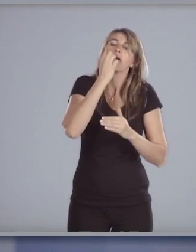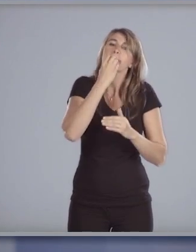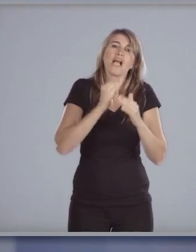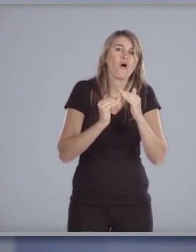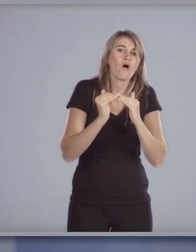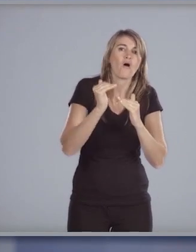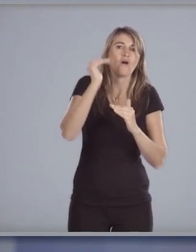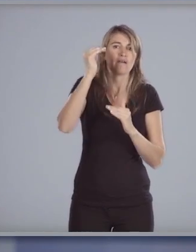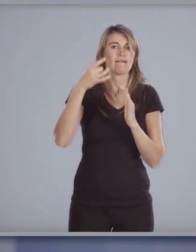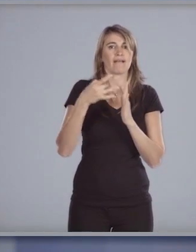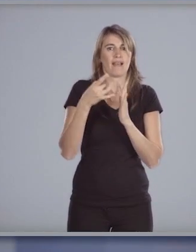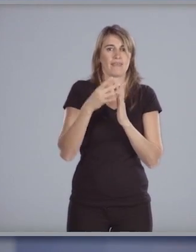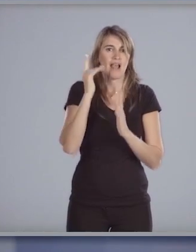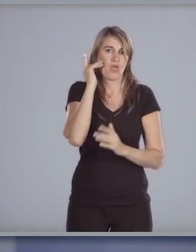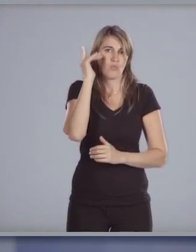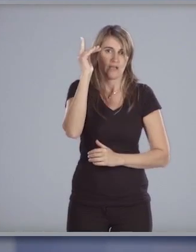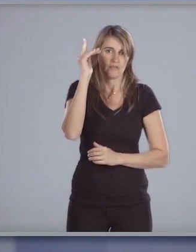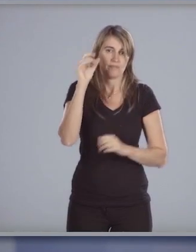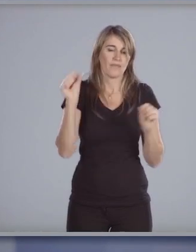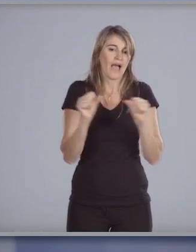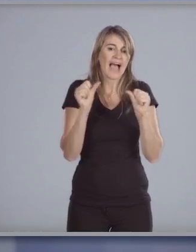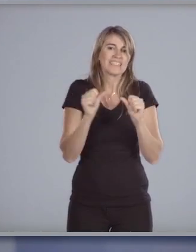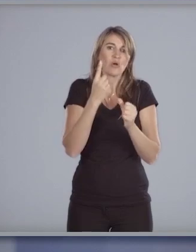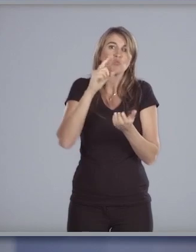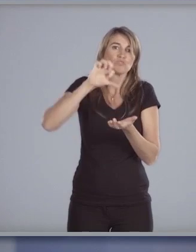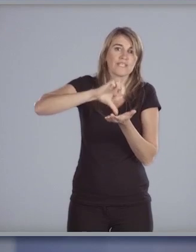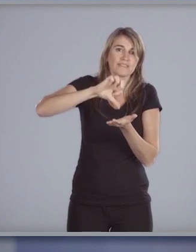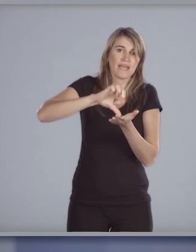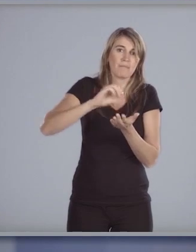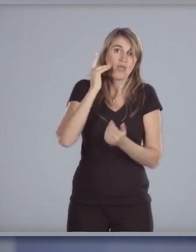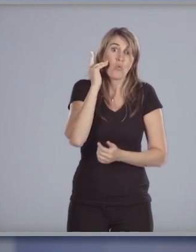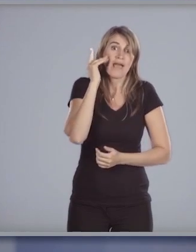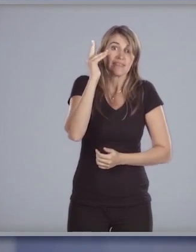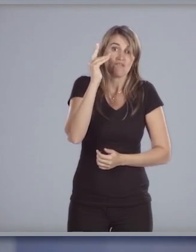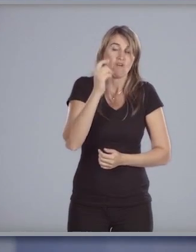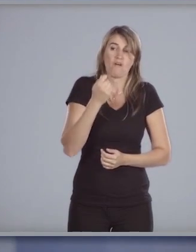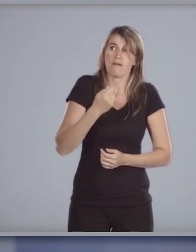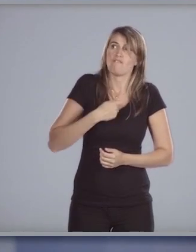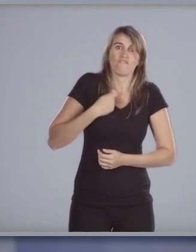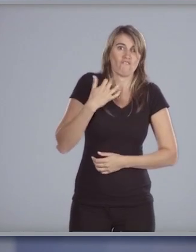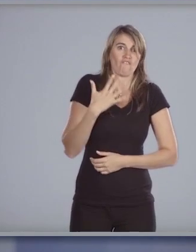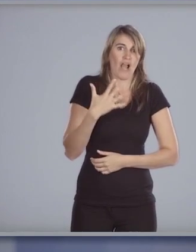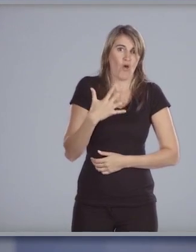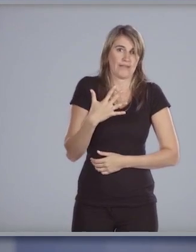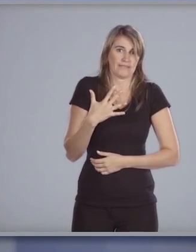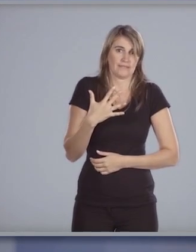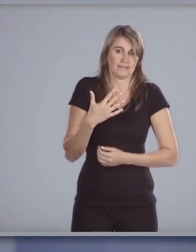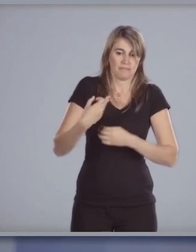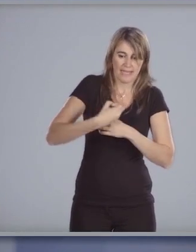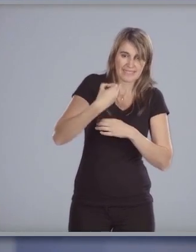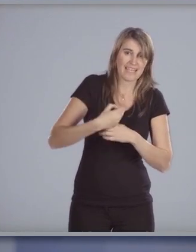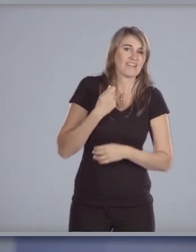calidad para todos en la construcción de un sistema educativo que brinde valores valores